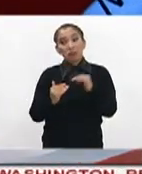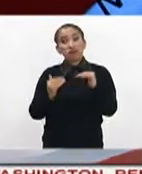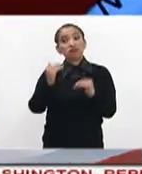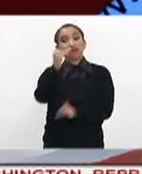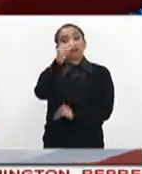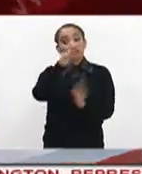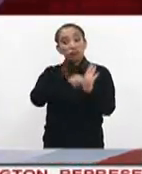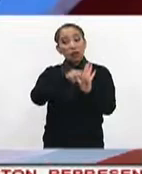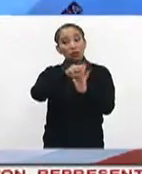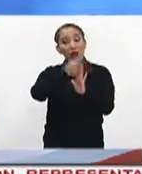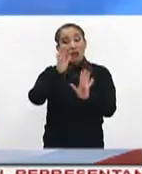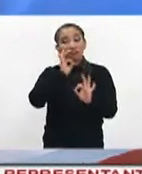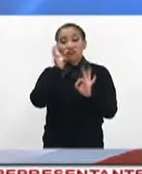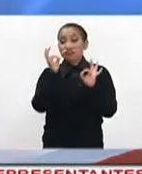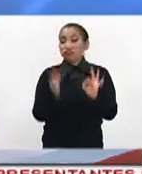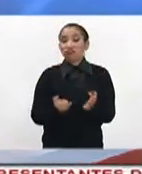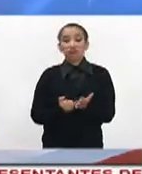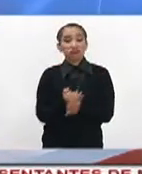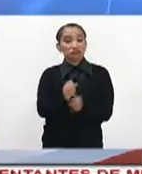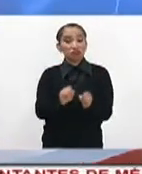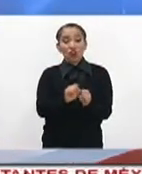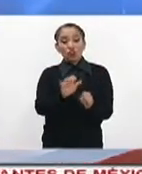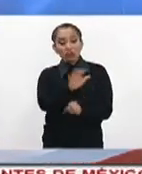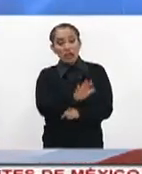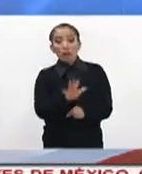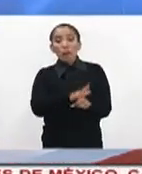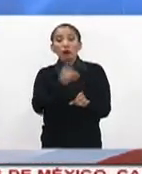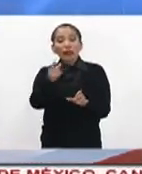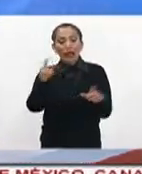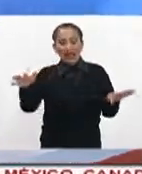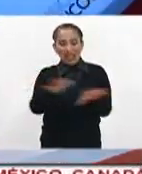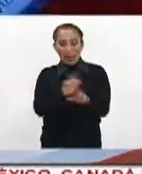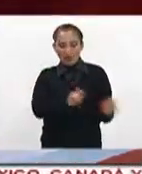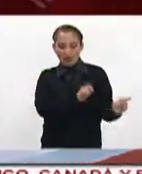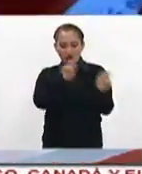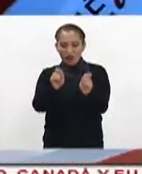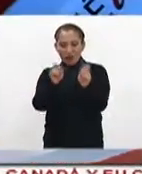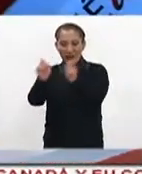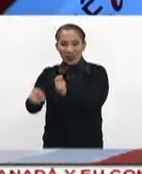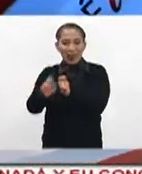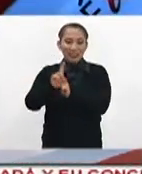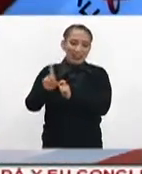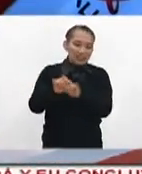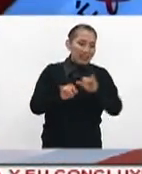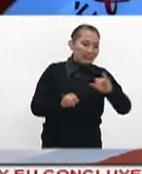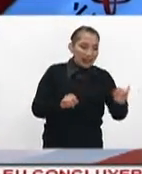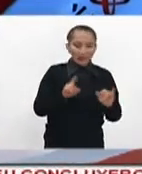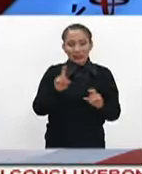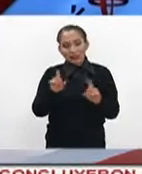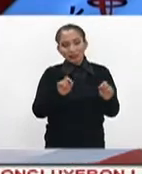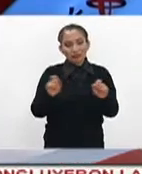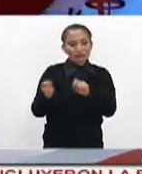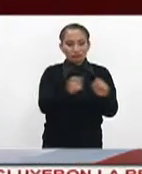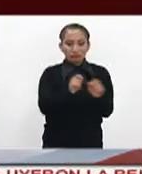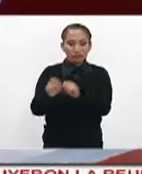una gran madurez democrática, social, porque las transiciones que han pasado de derecha a izquierda, por ponerlo desde esta perspectiva, que así